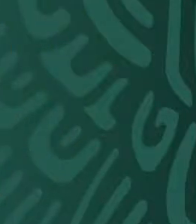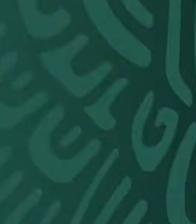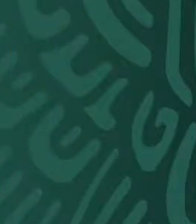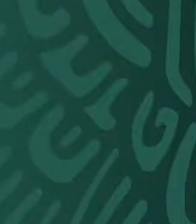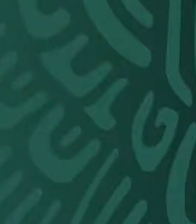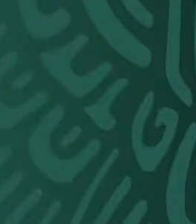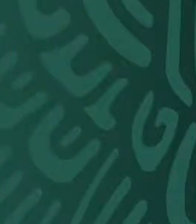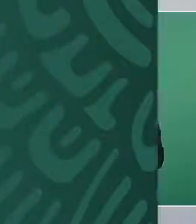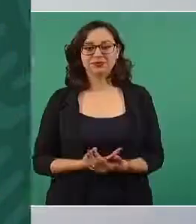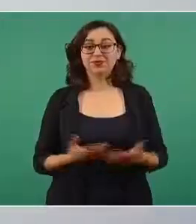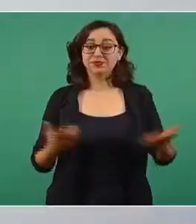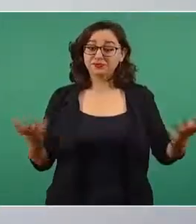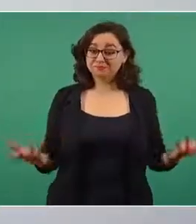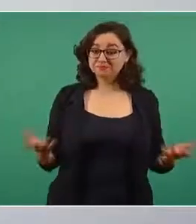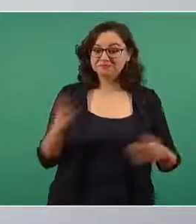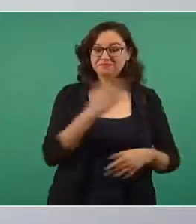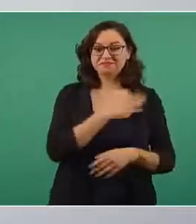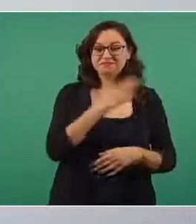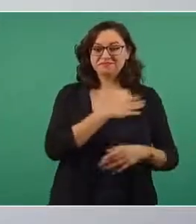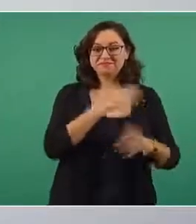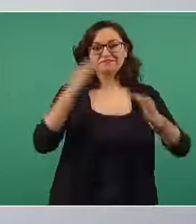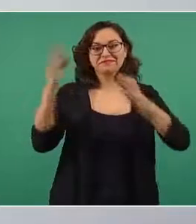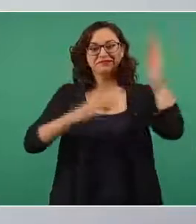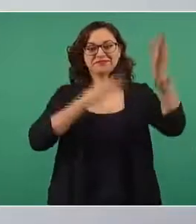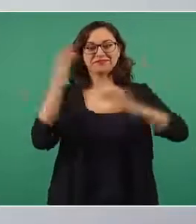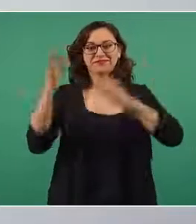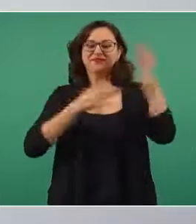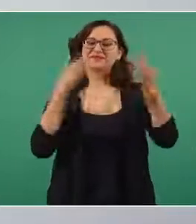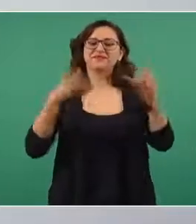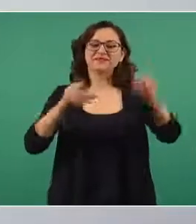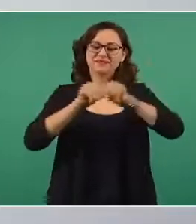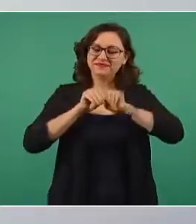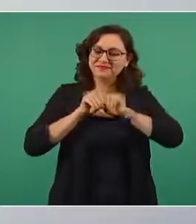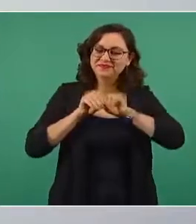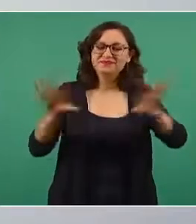a dar una buena noticia, muy buena.